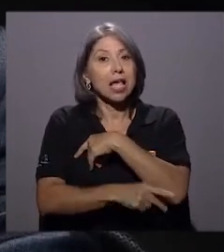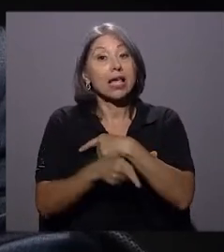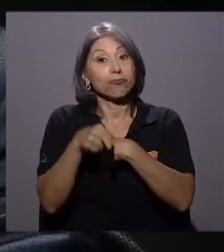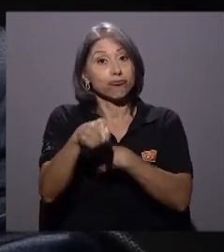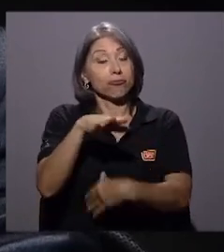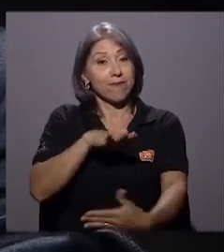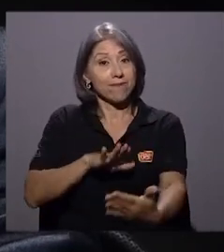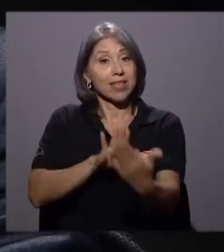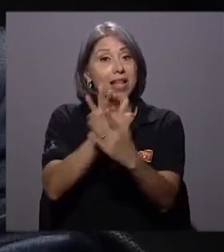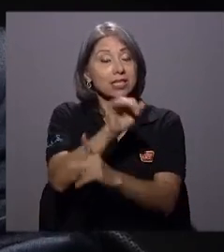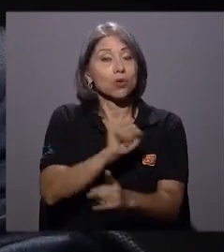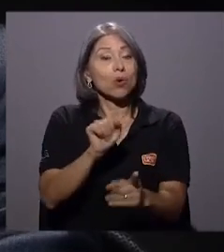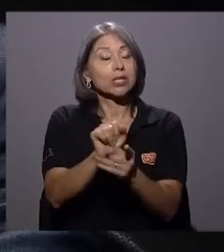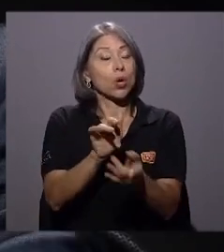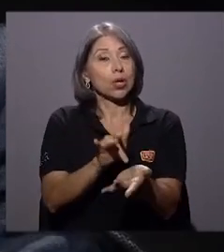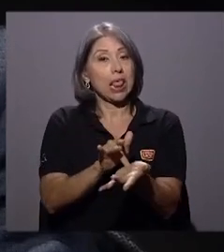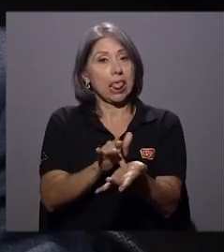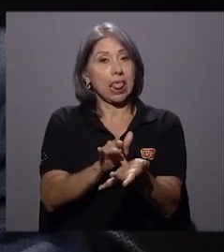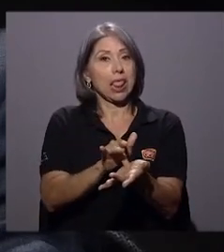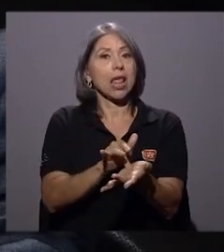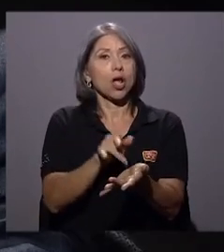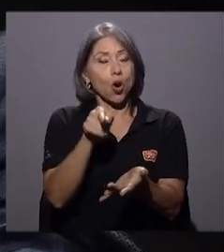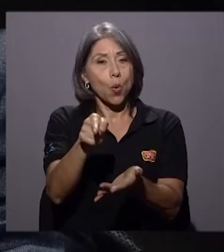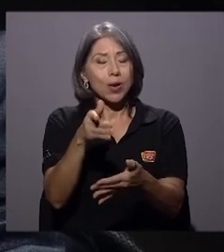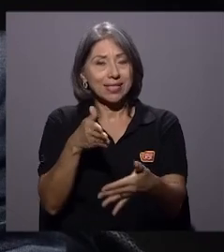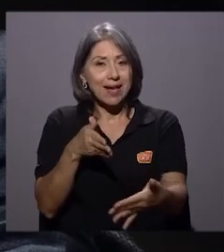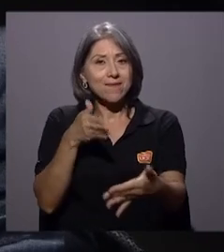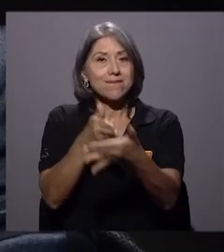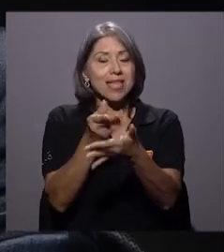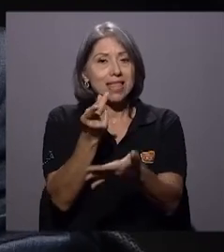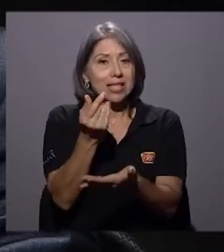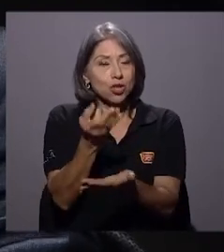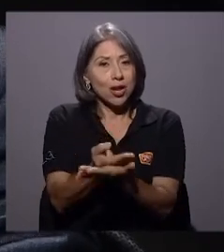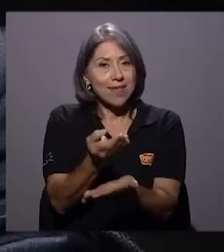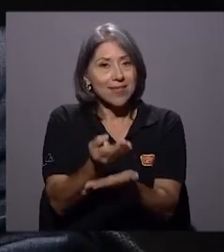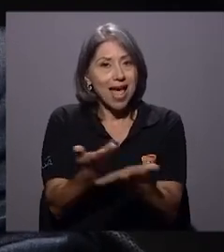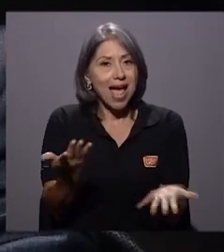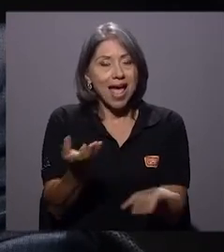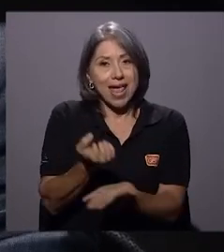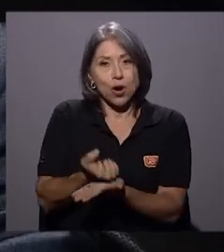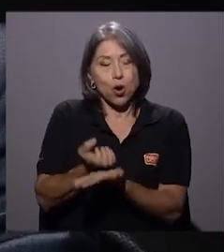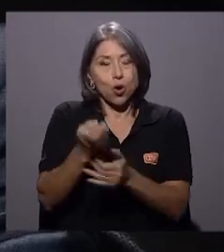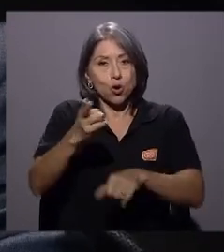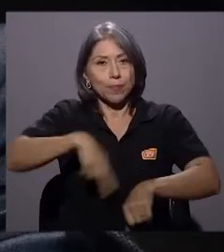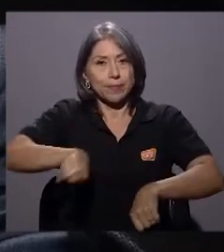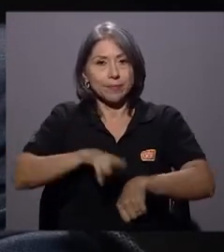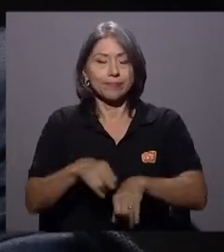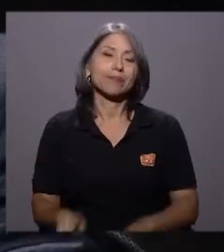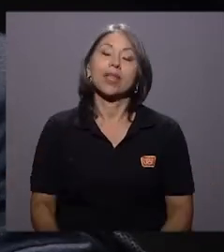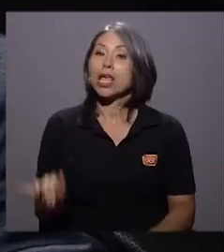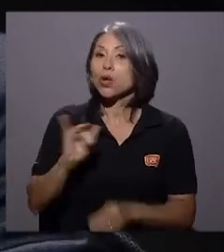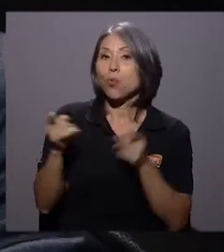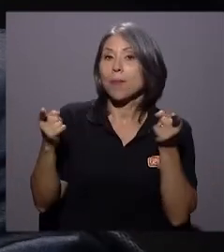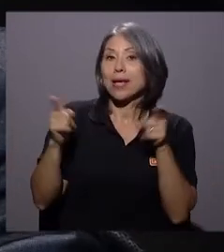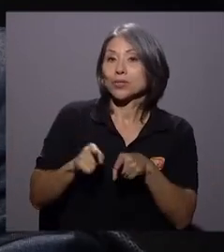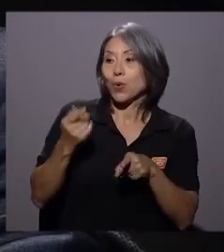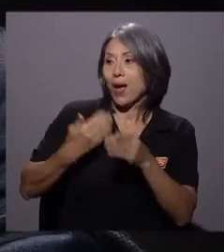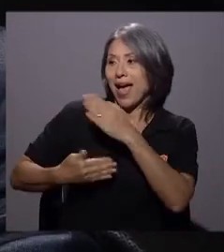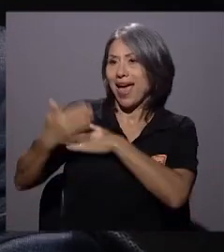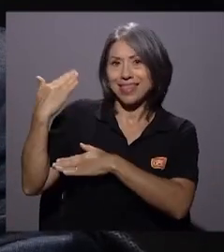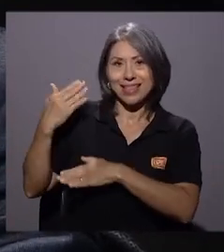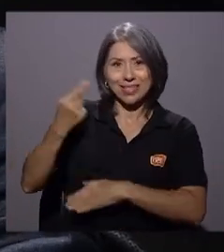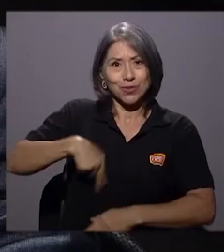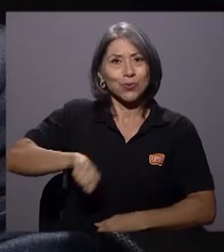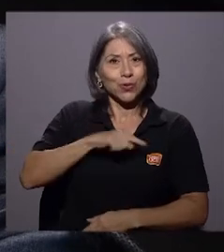gravedad como es la afectación en las finanzas del país, la economía nacional. Igual nos pasó cuando fuimos gobierno en el